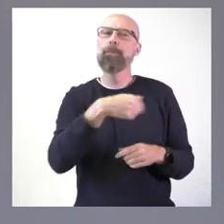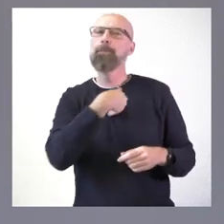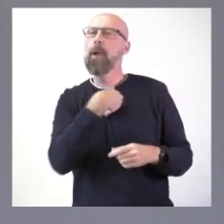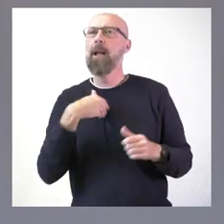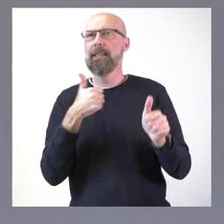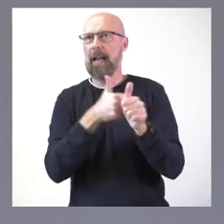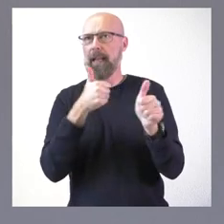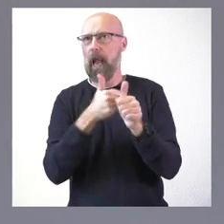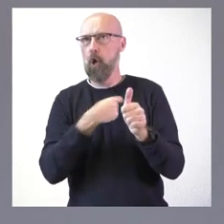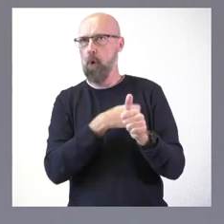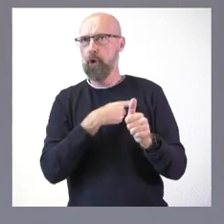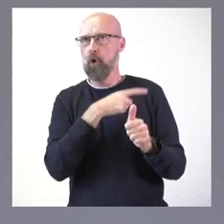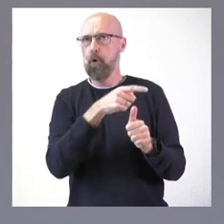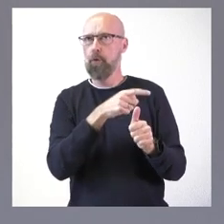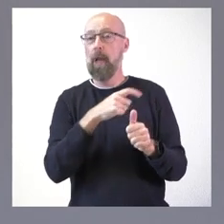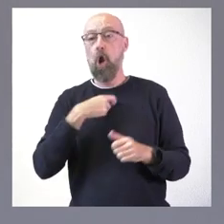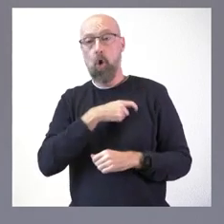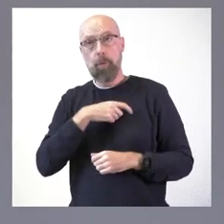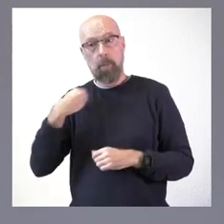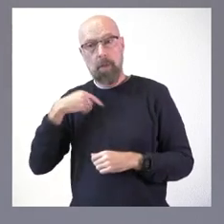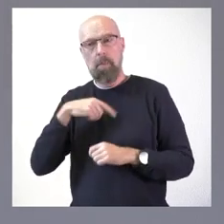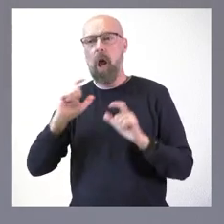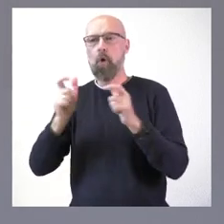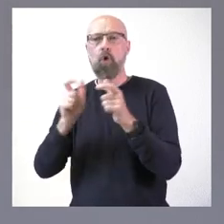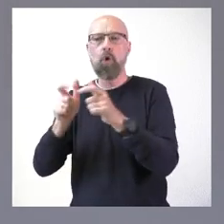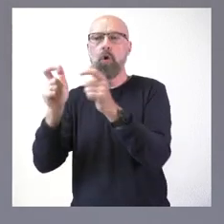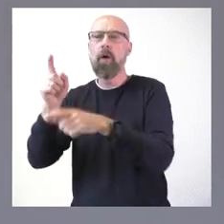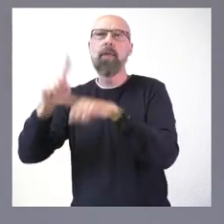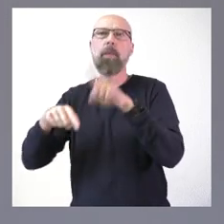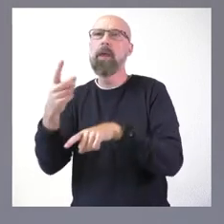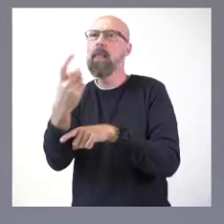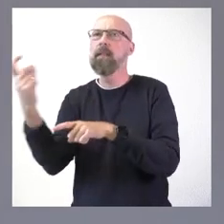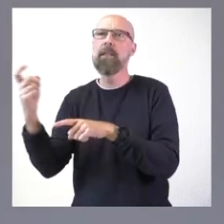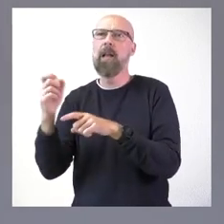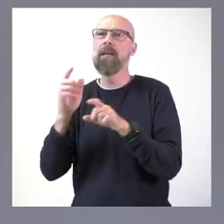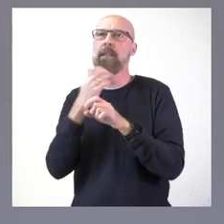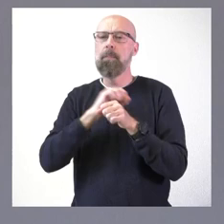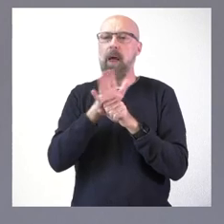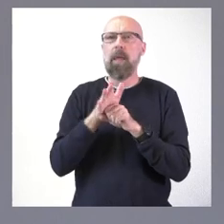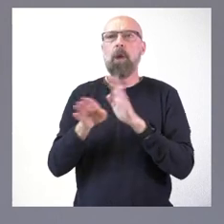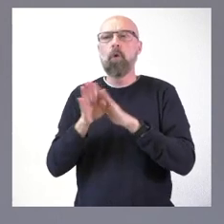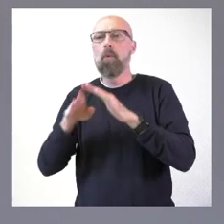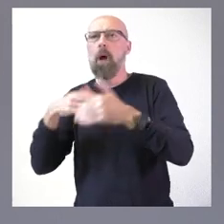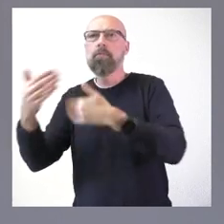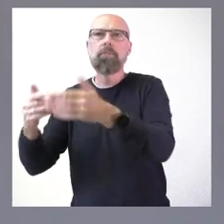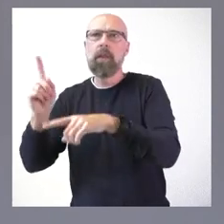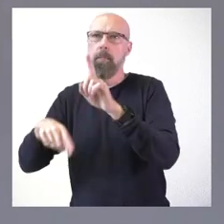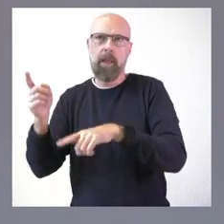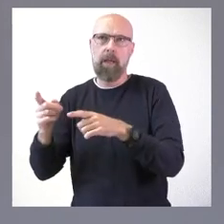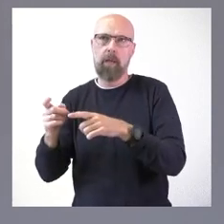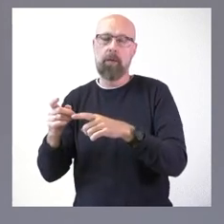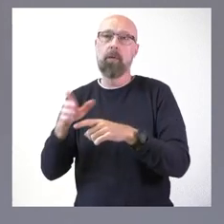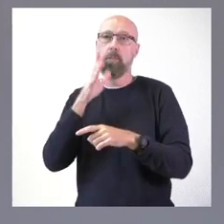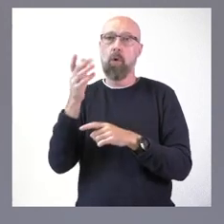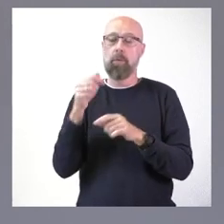comisión se reunirá tantas veces, sea necesaria, en función de la evolución de la pandemia. Afortunadamente, los datos que hemos atravesado estos últimos